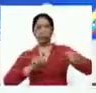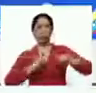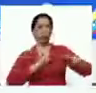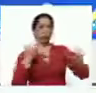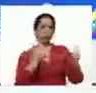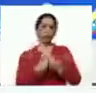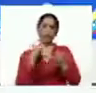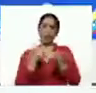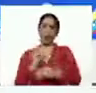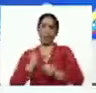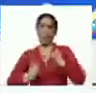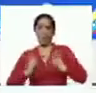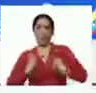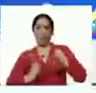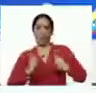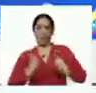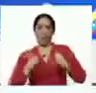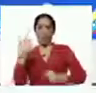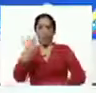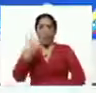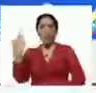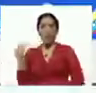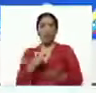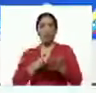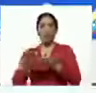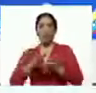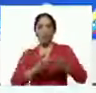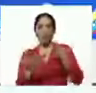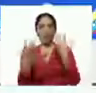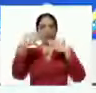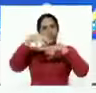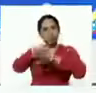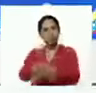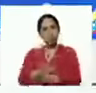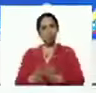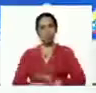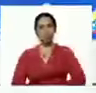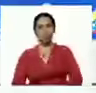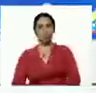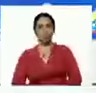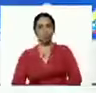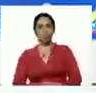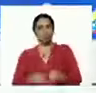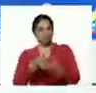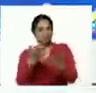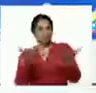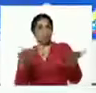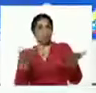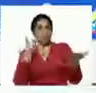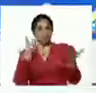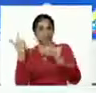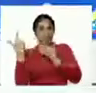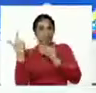trabajador, preocupado, buscando soluciones, articulando. Ahí está Elvira, mira.